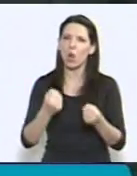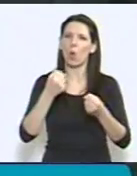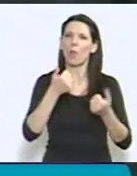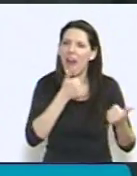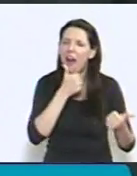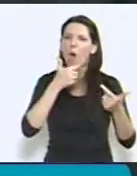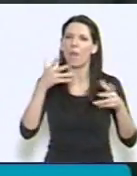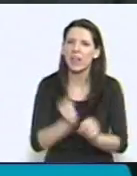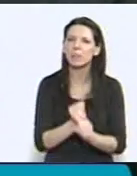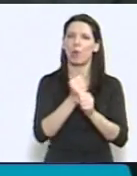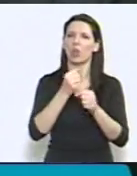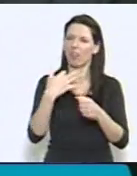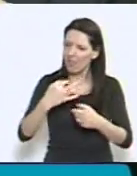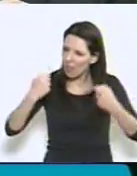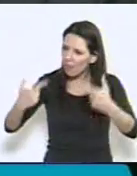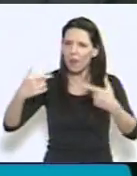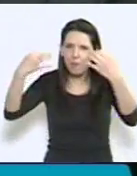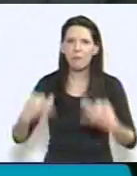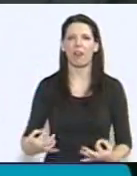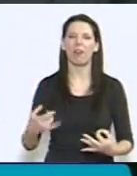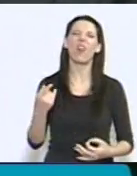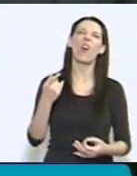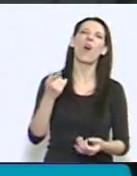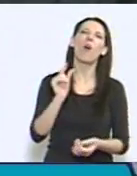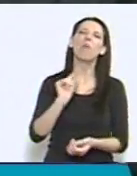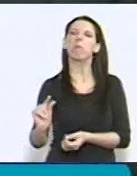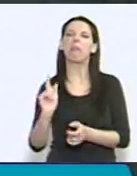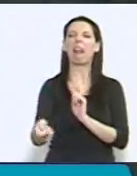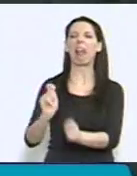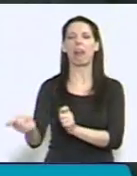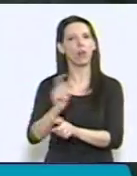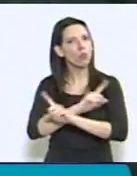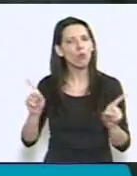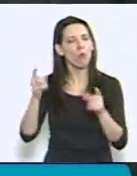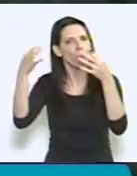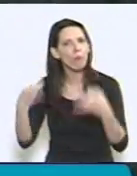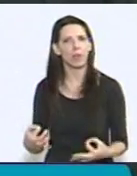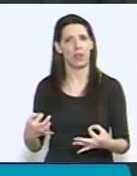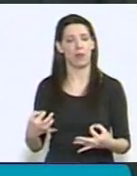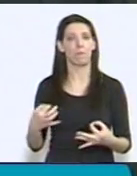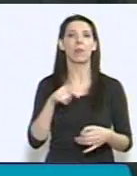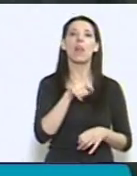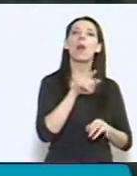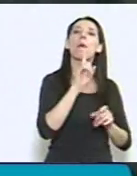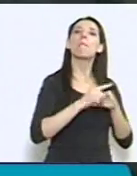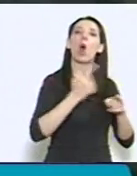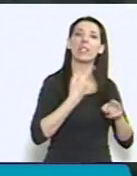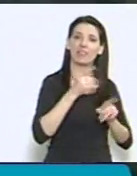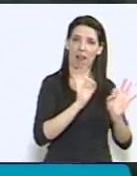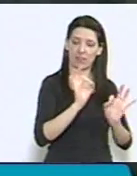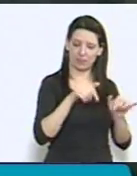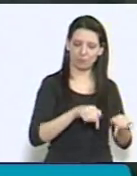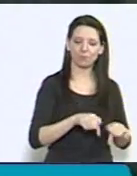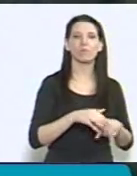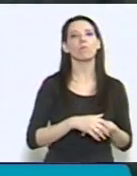cloacas y transporte. Con las críticas efectuadas y en función de las consideraciones